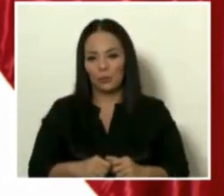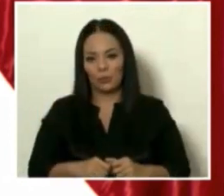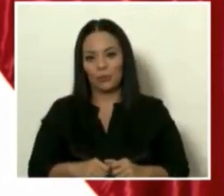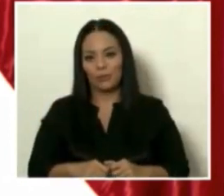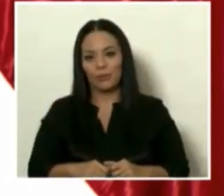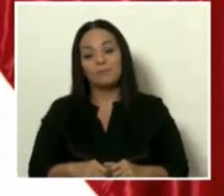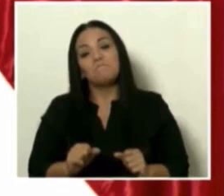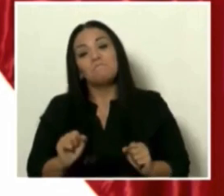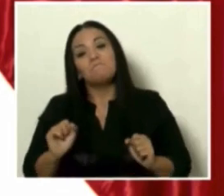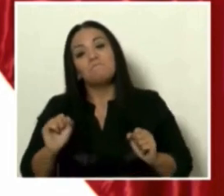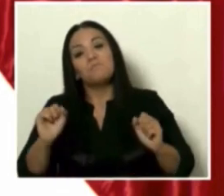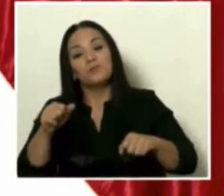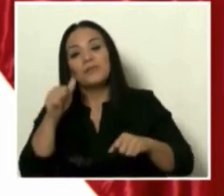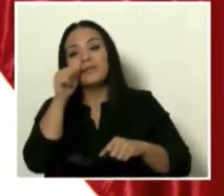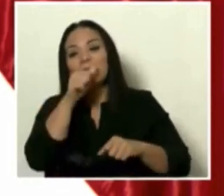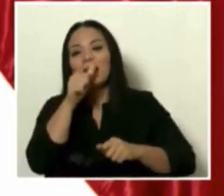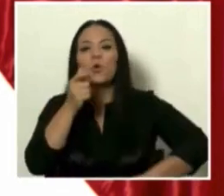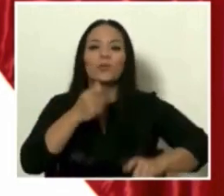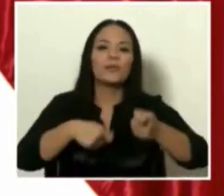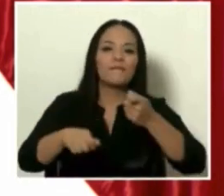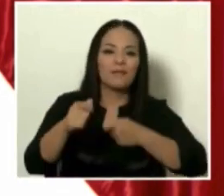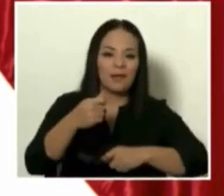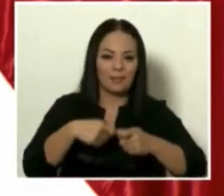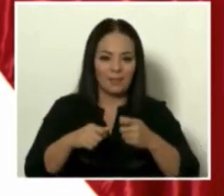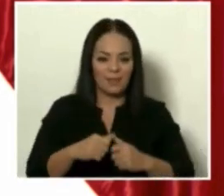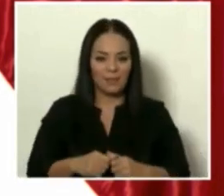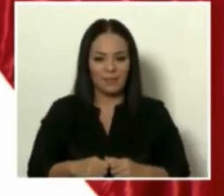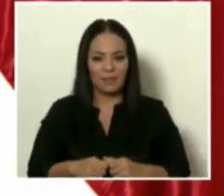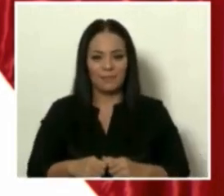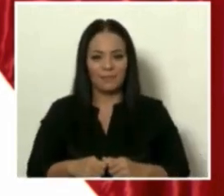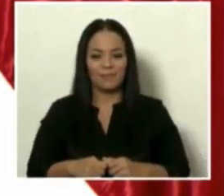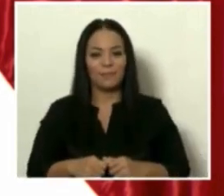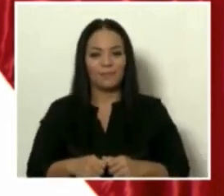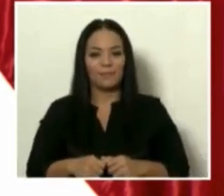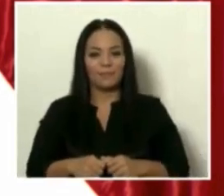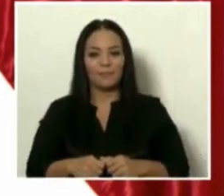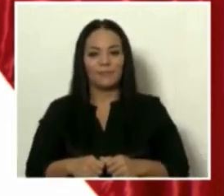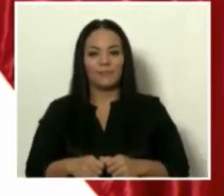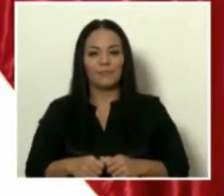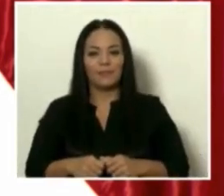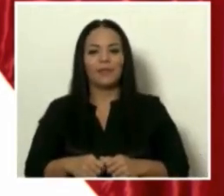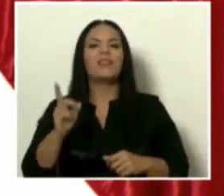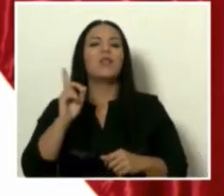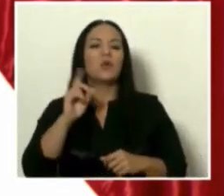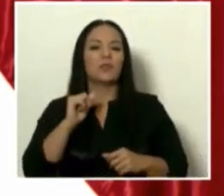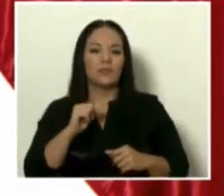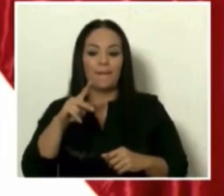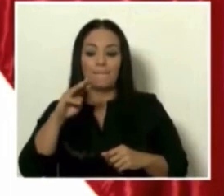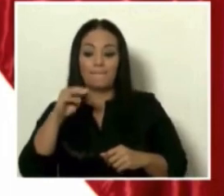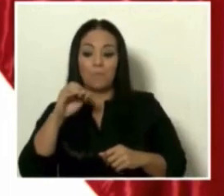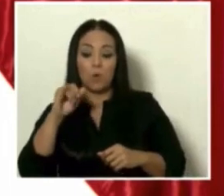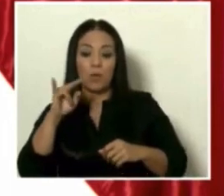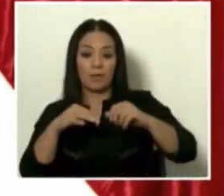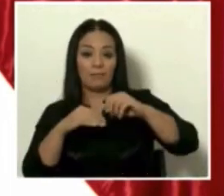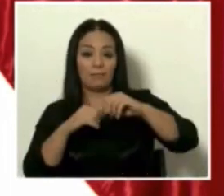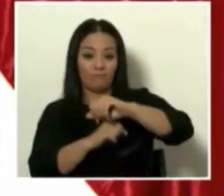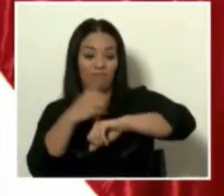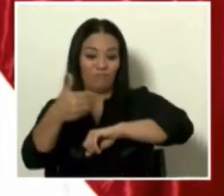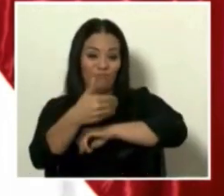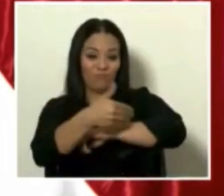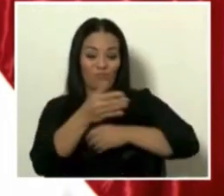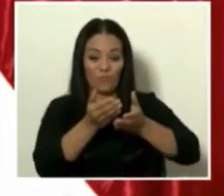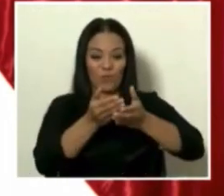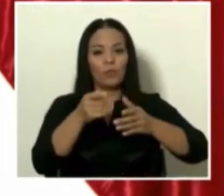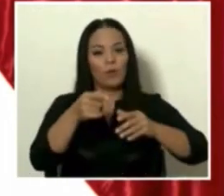probables narcotraficantes del patio de atrás de Moín. Y ustedes